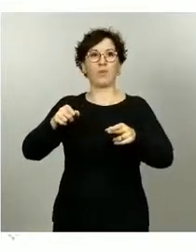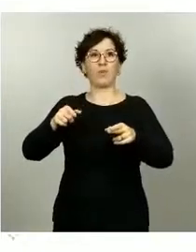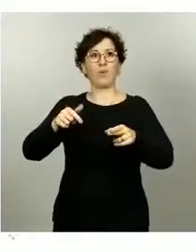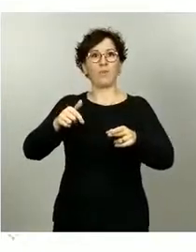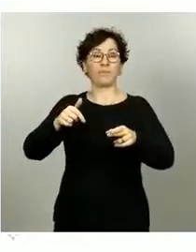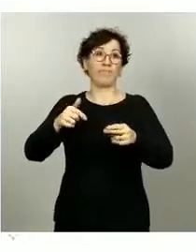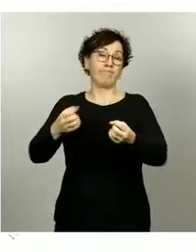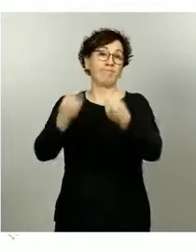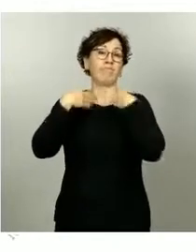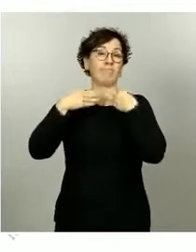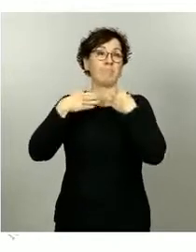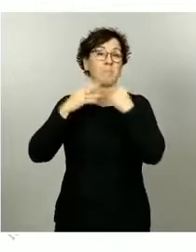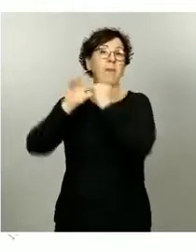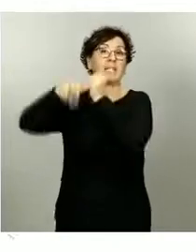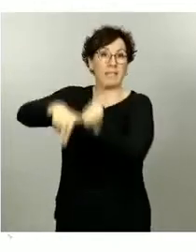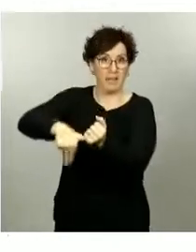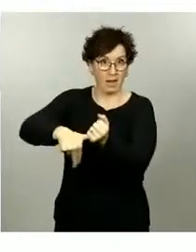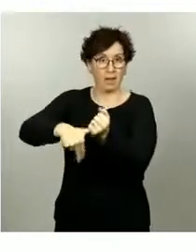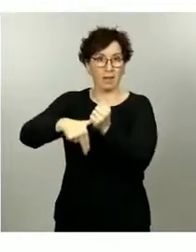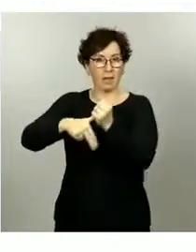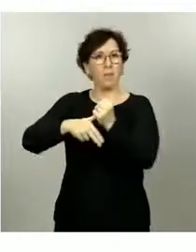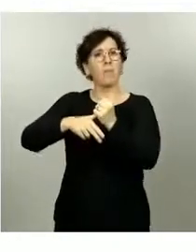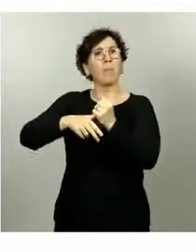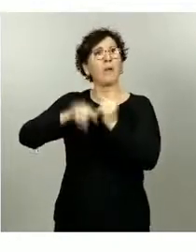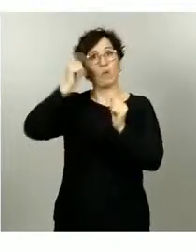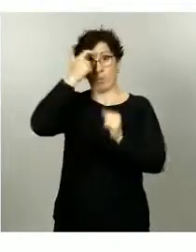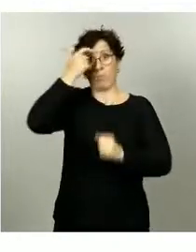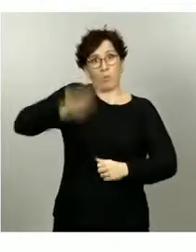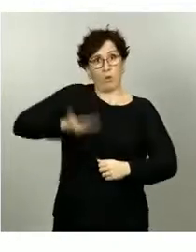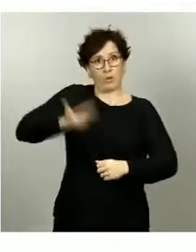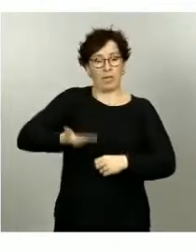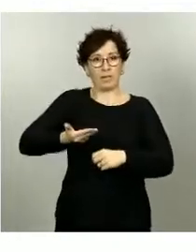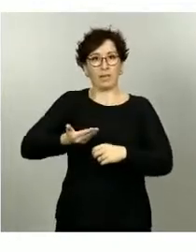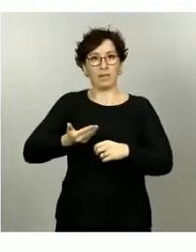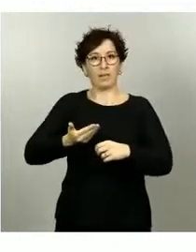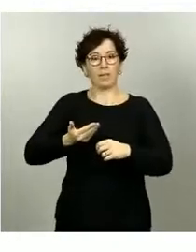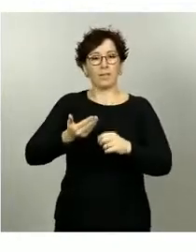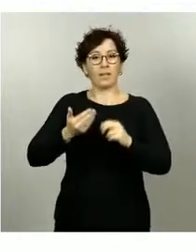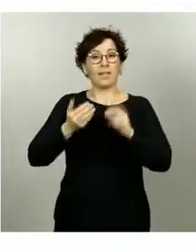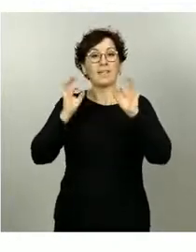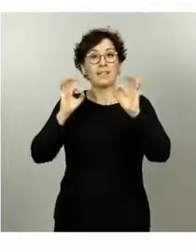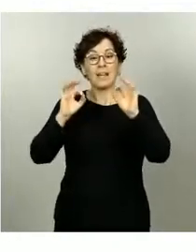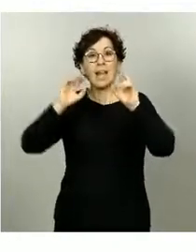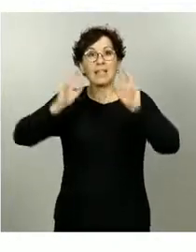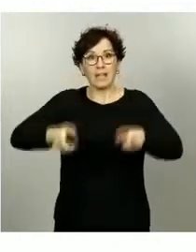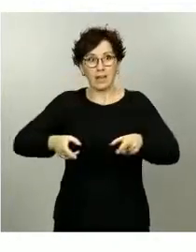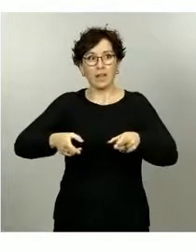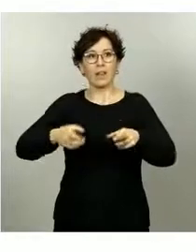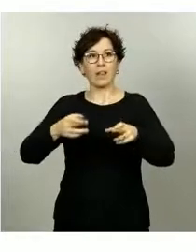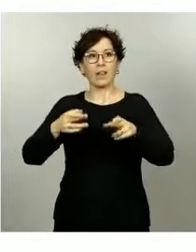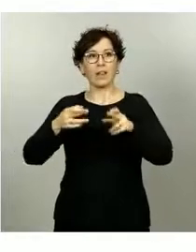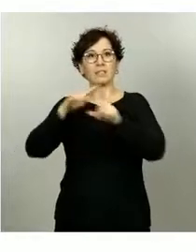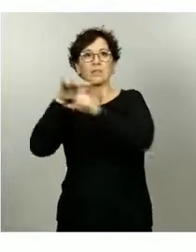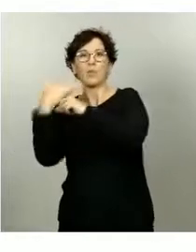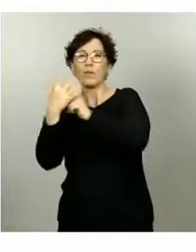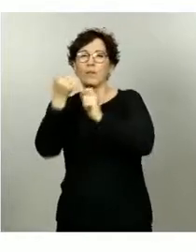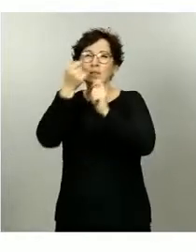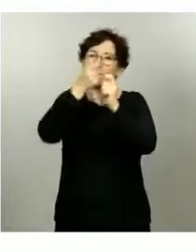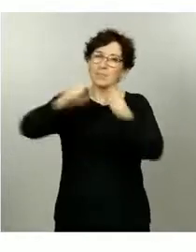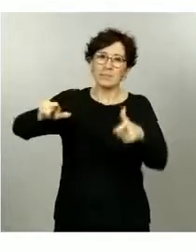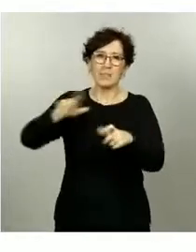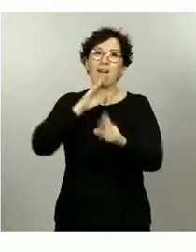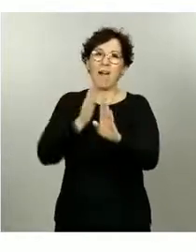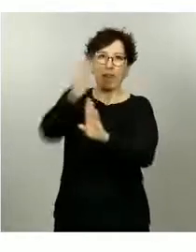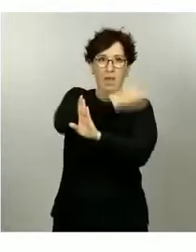letalidad, que es un parámetro que nos da una indicación mucho más tardía de la evolución de la epidemia, pero que también es importante para hacerlo,